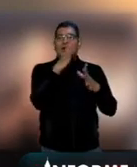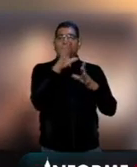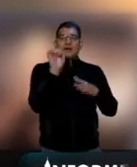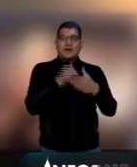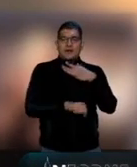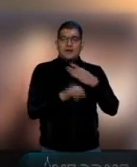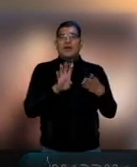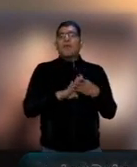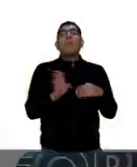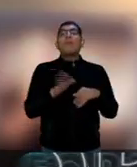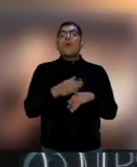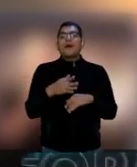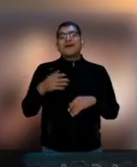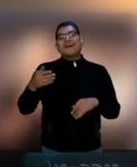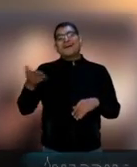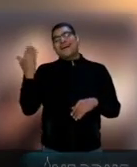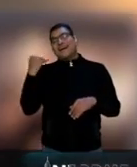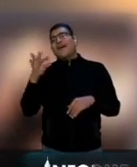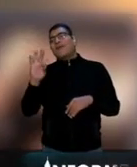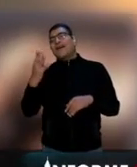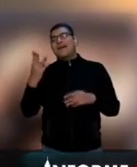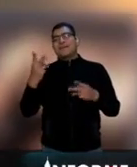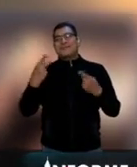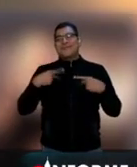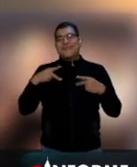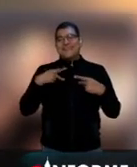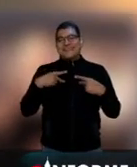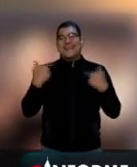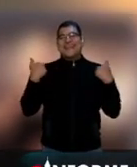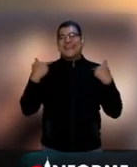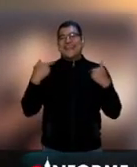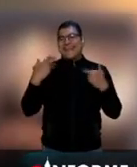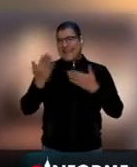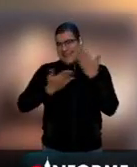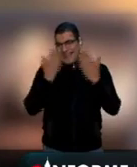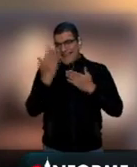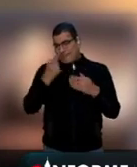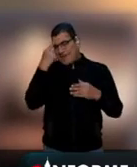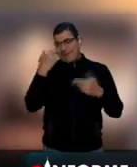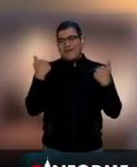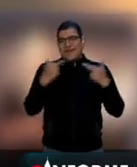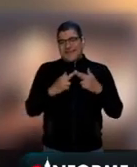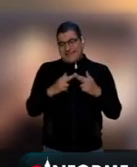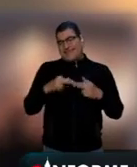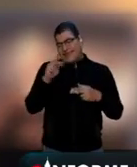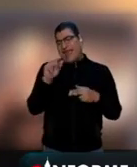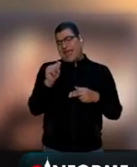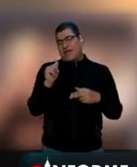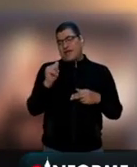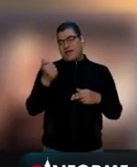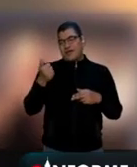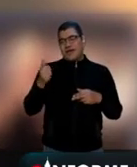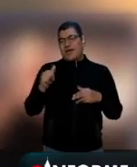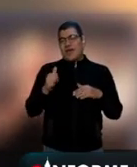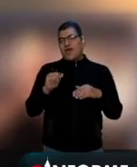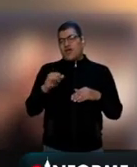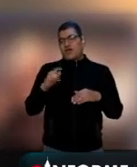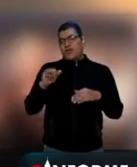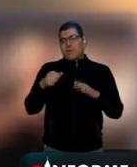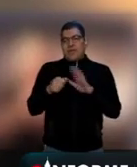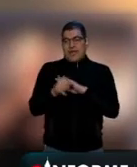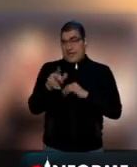43 de Ayotzinapa, el caos contra la corrupción saca un, no saca la carta completa, saca